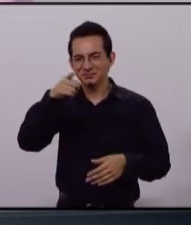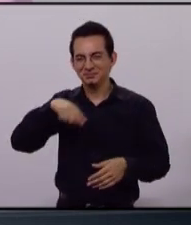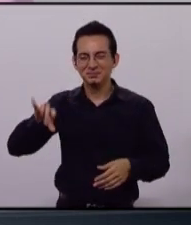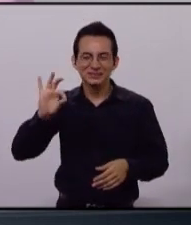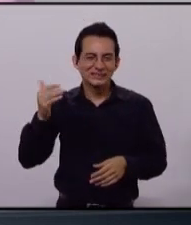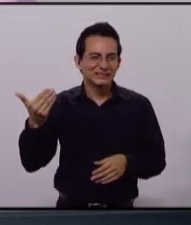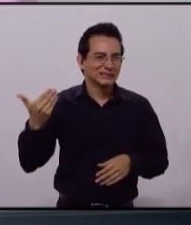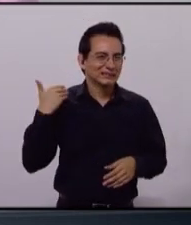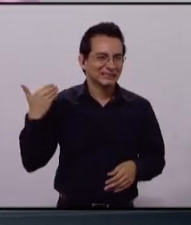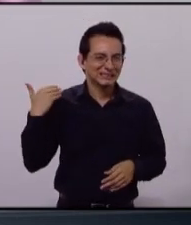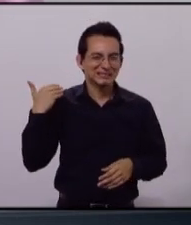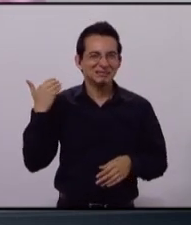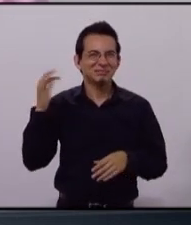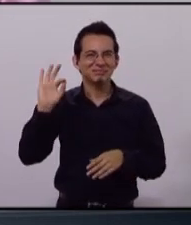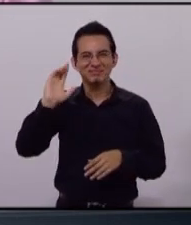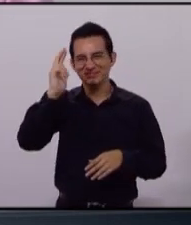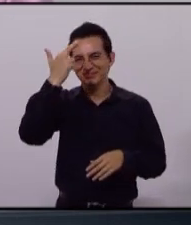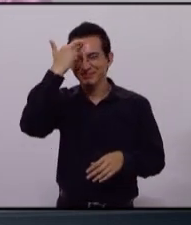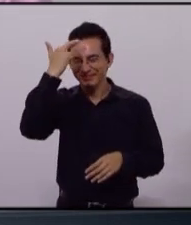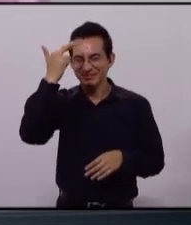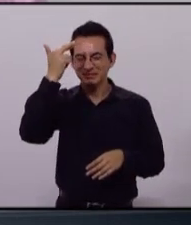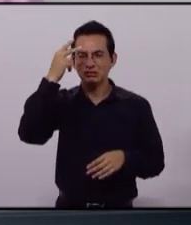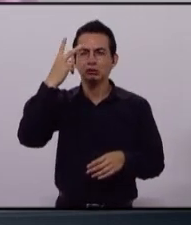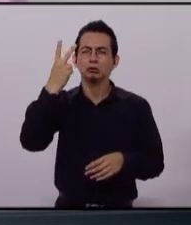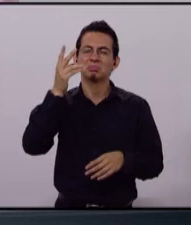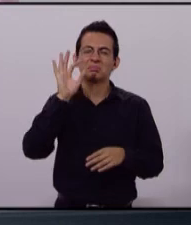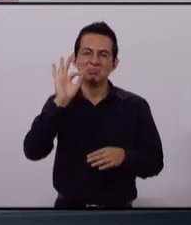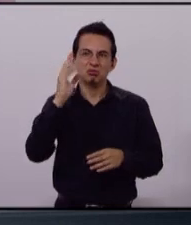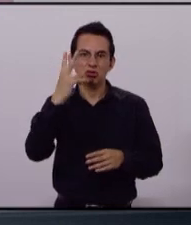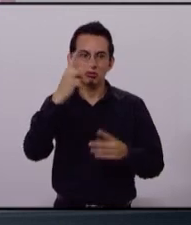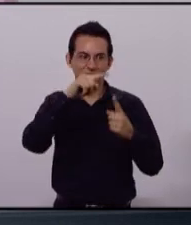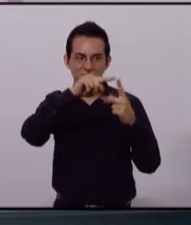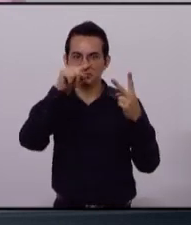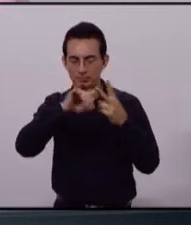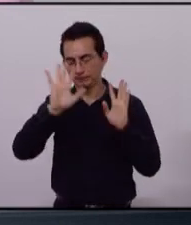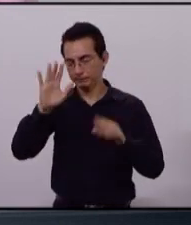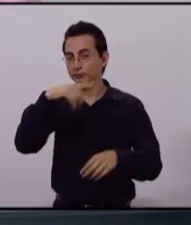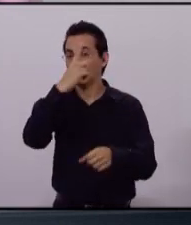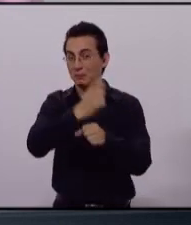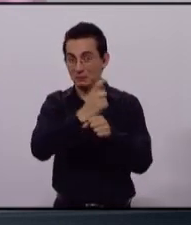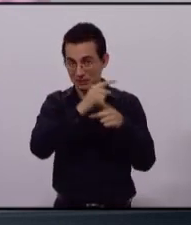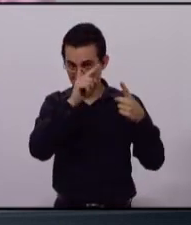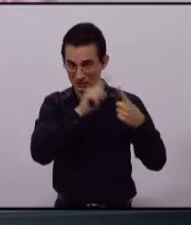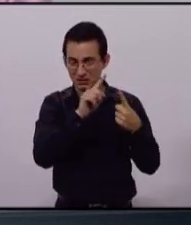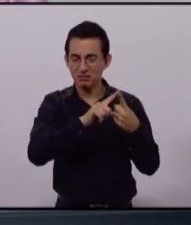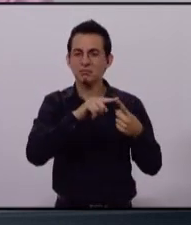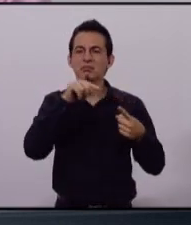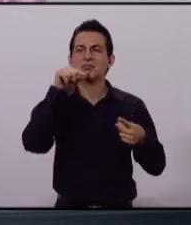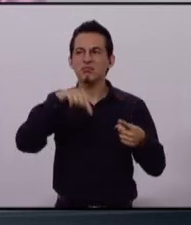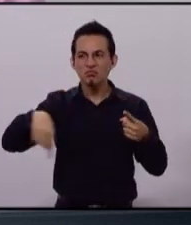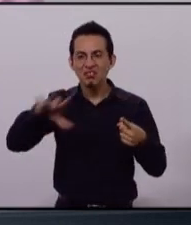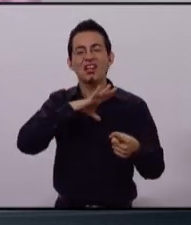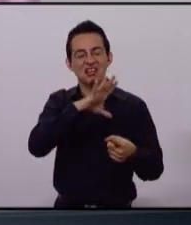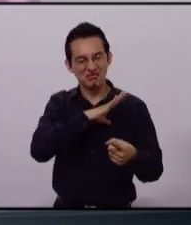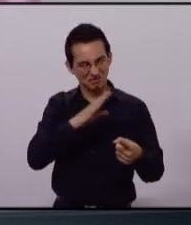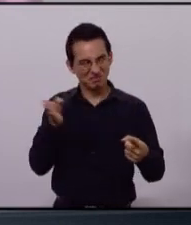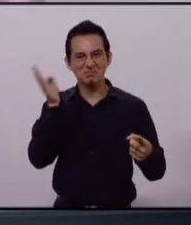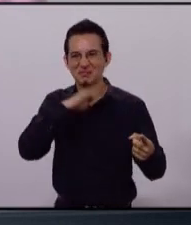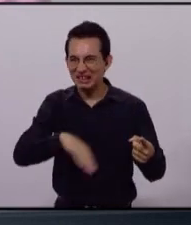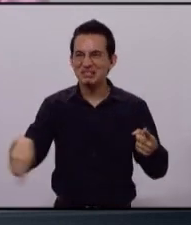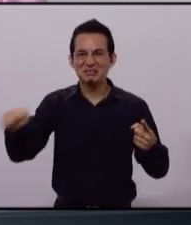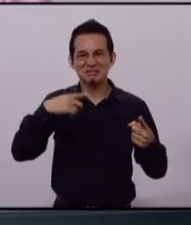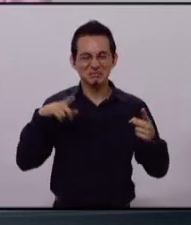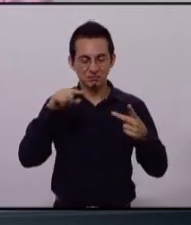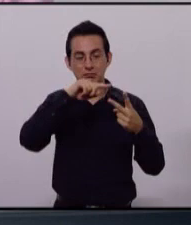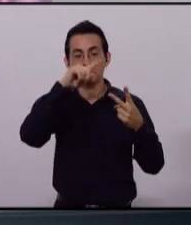días dejaron dos cosas muy en claro. La primera, que existe el crimen, y la segunda, que